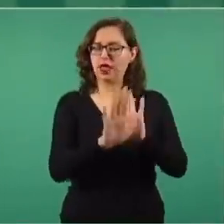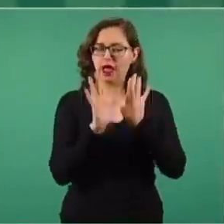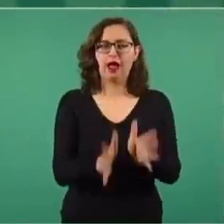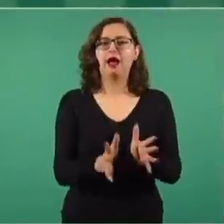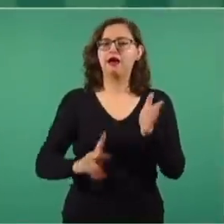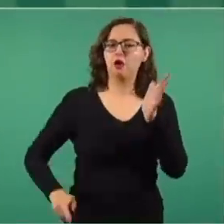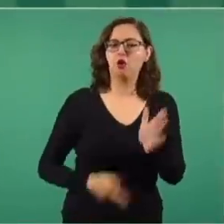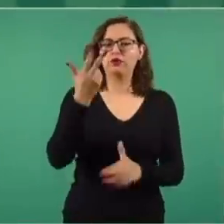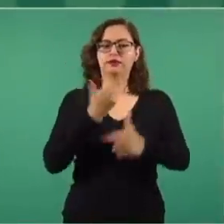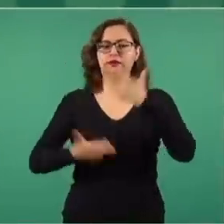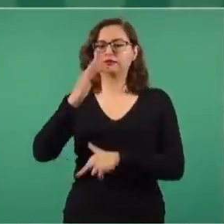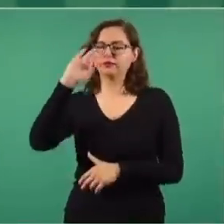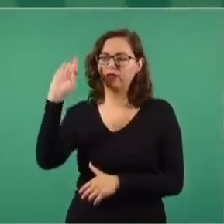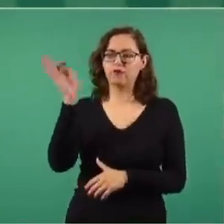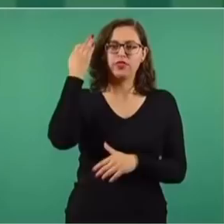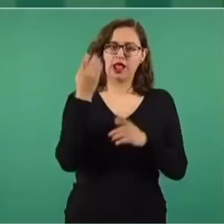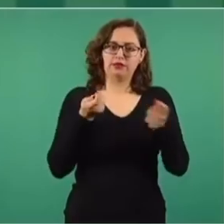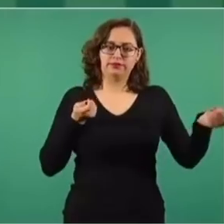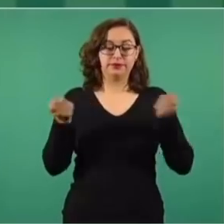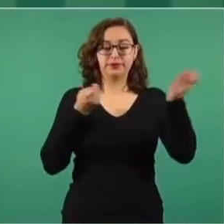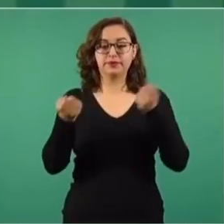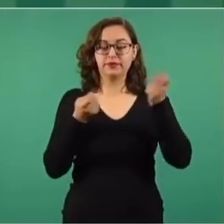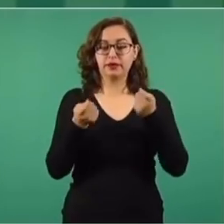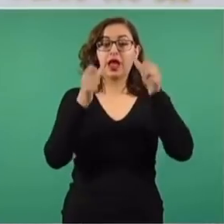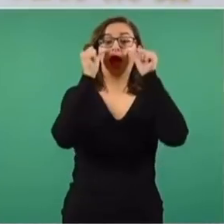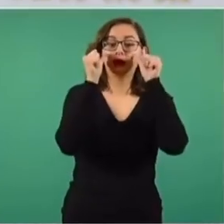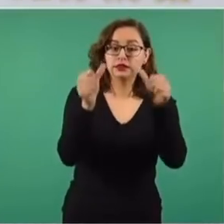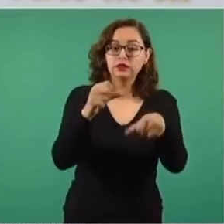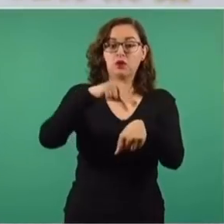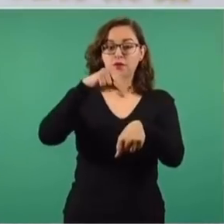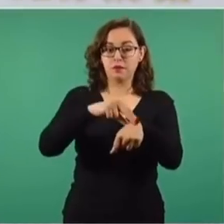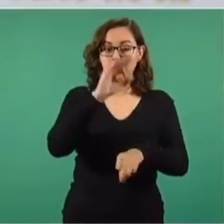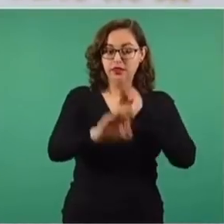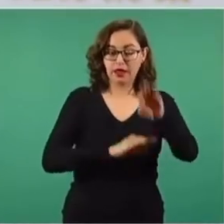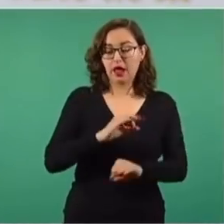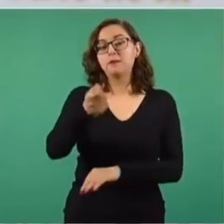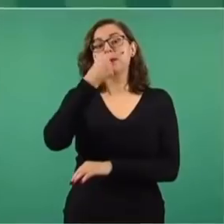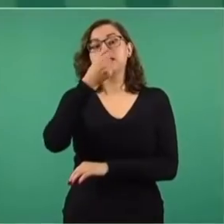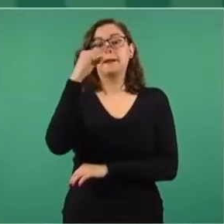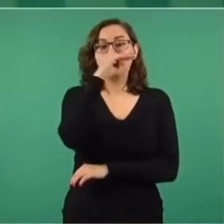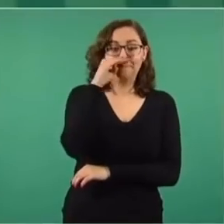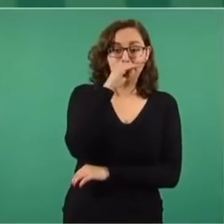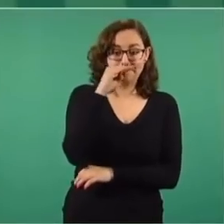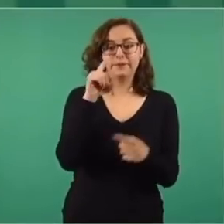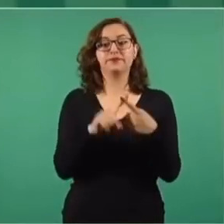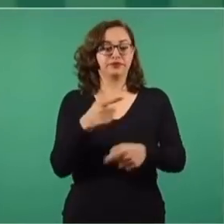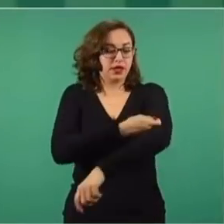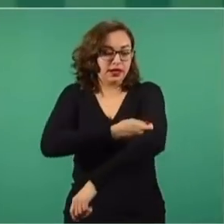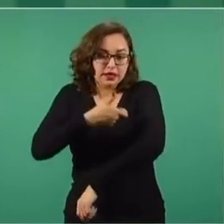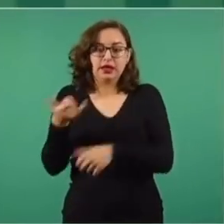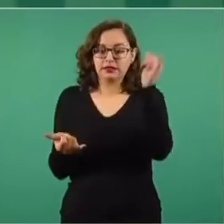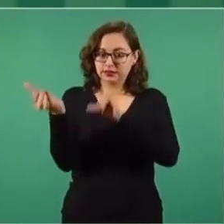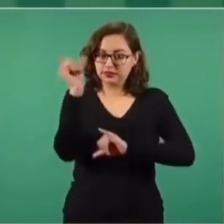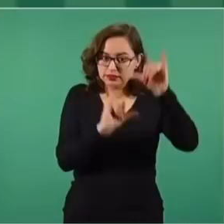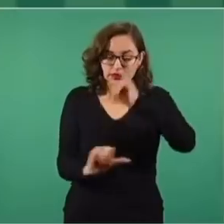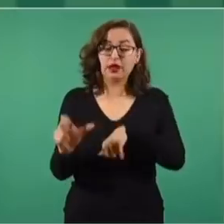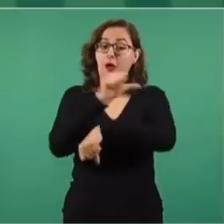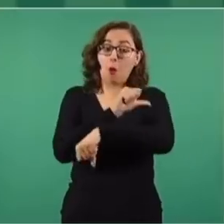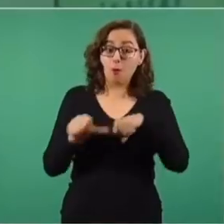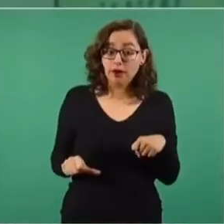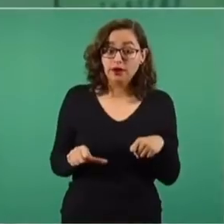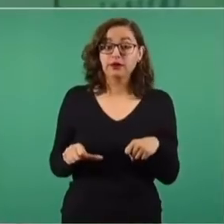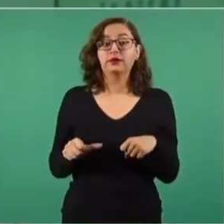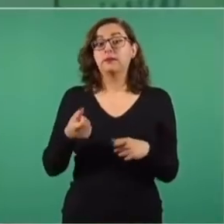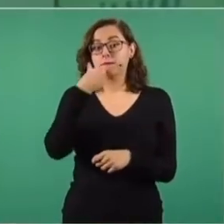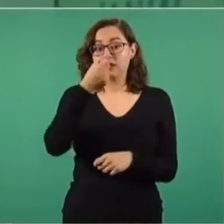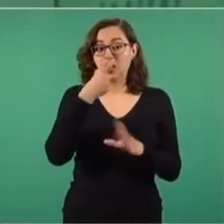salud, de garantizar el derecho a la salud, atención médica y medicamentos gratuitos, pero es atención médica, son análisis, intervenciones quirúrgicas